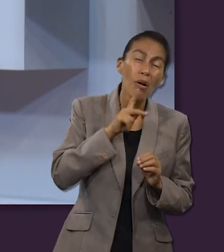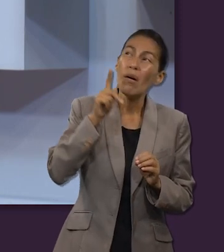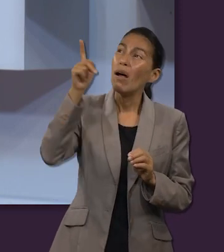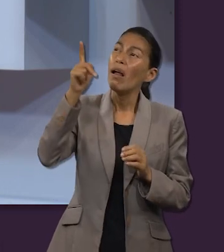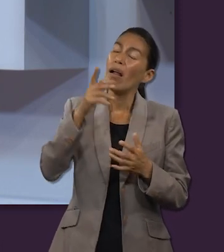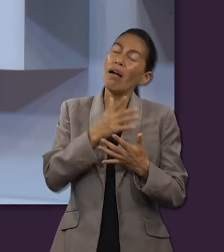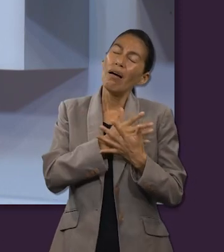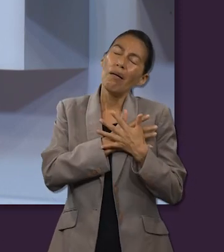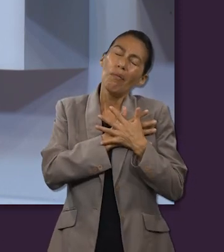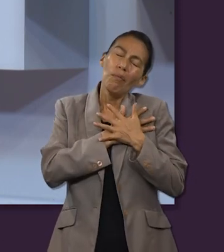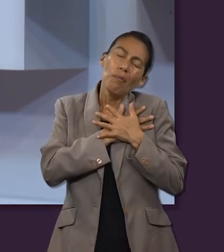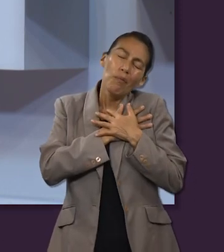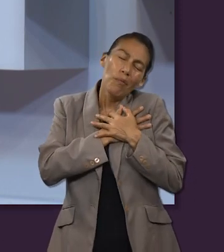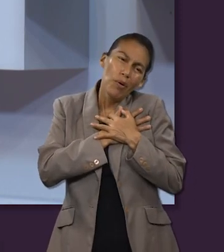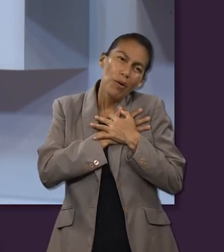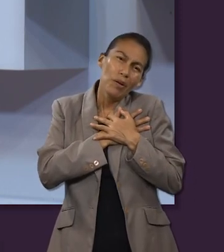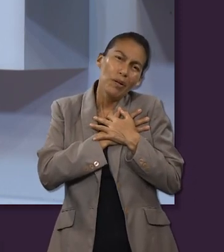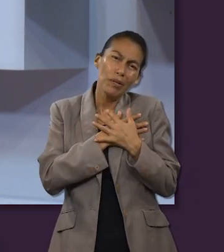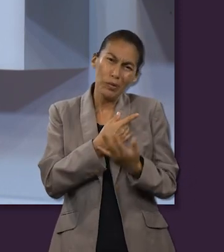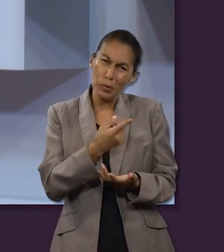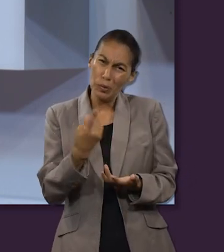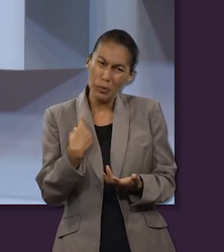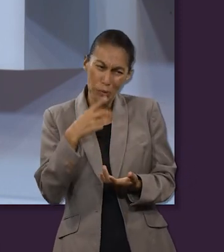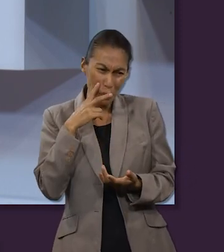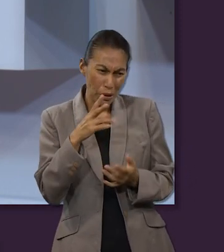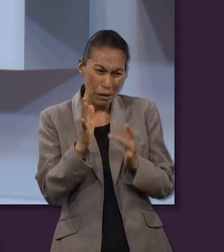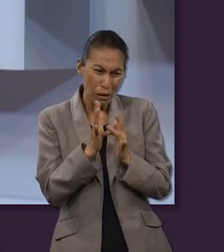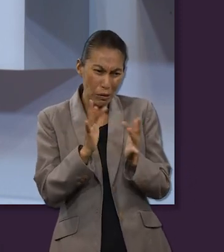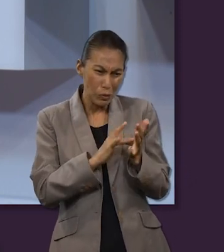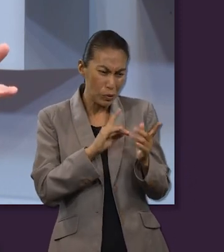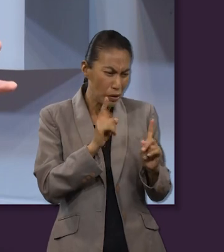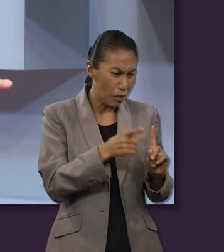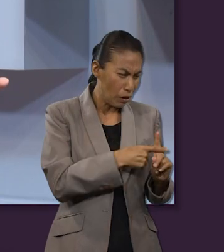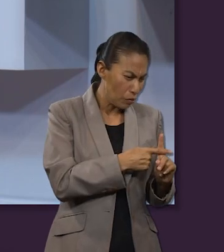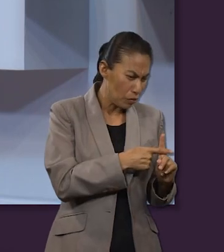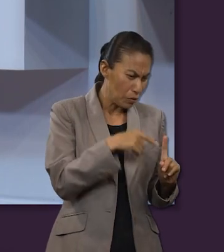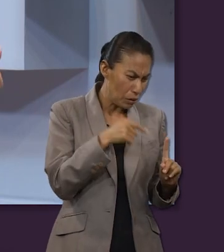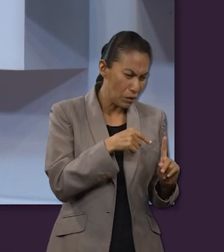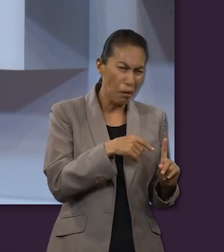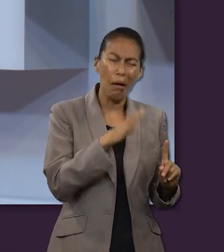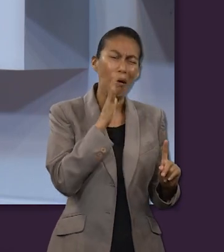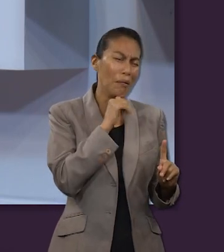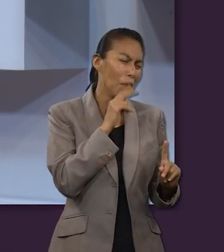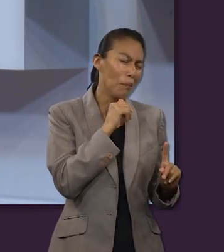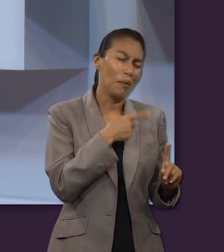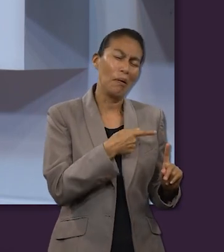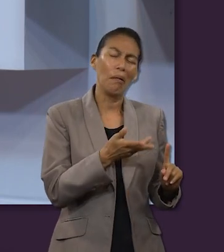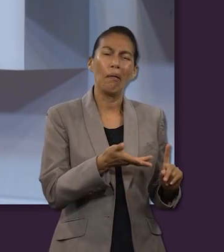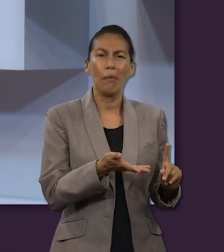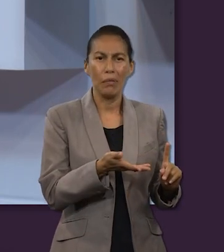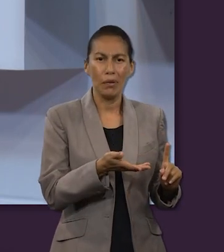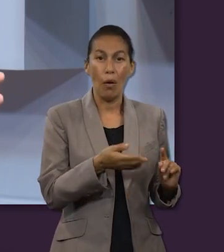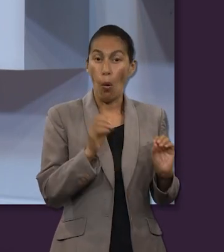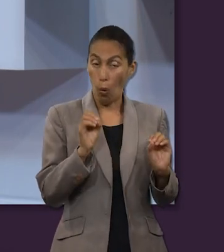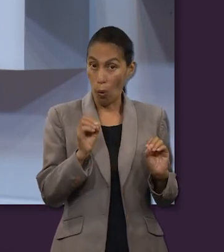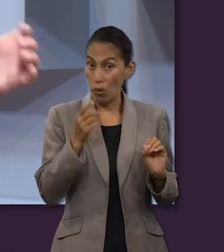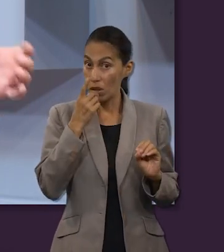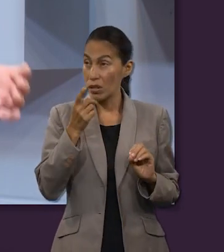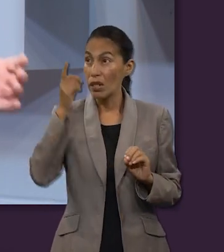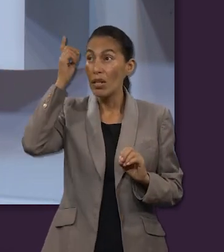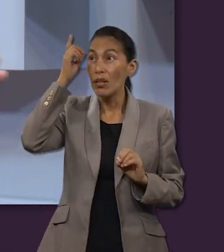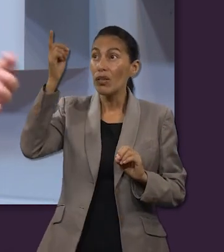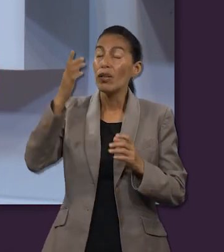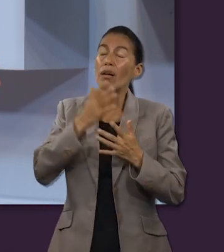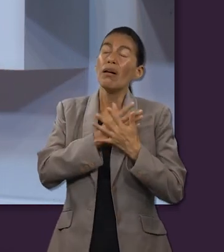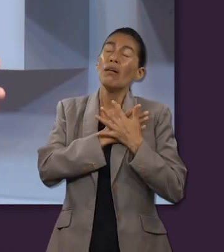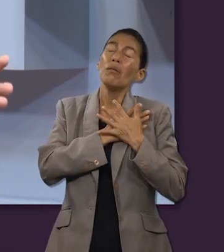o la prueba del amor de Dios. Y yo lo contradecería al autor porque no